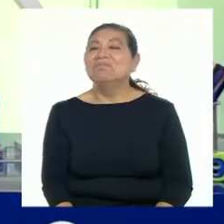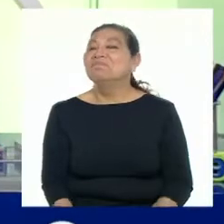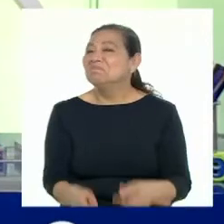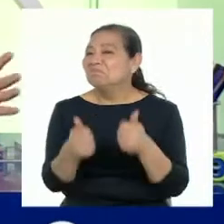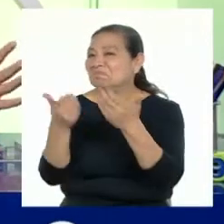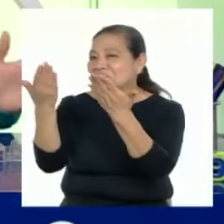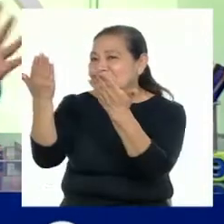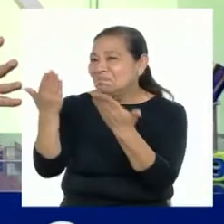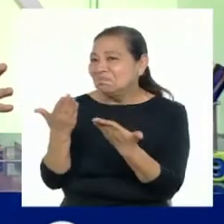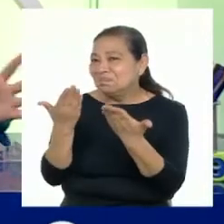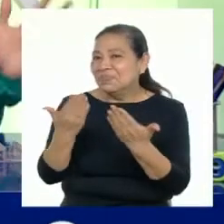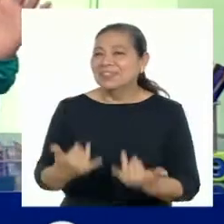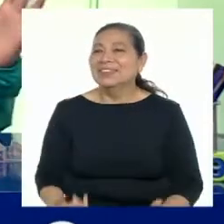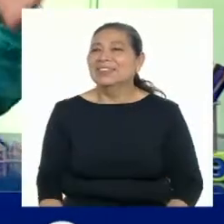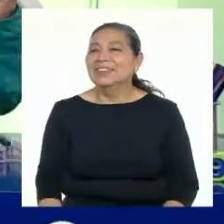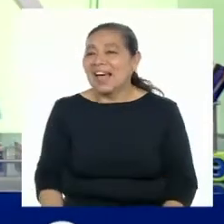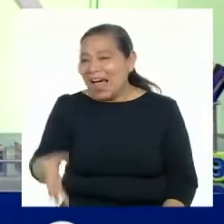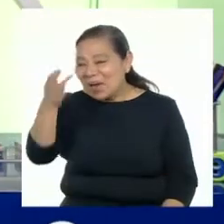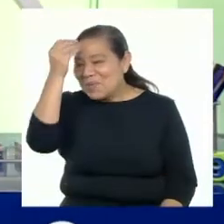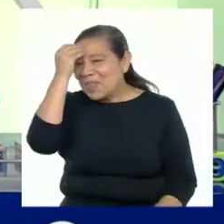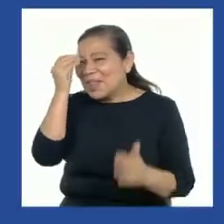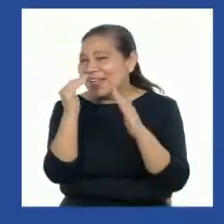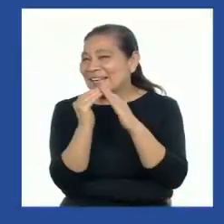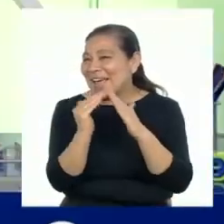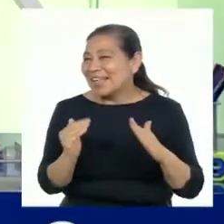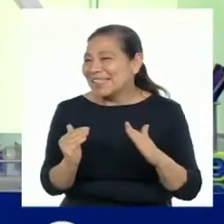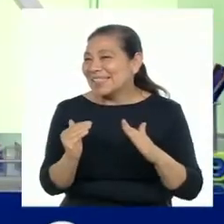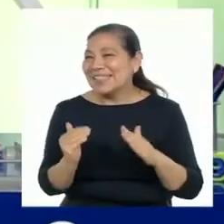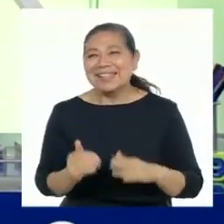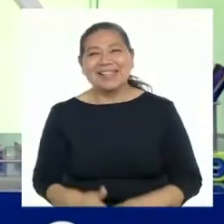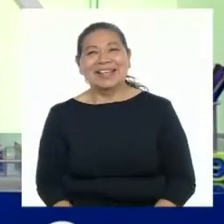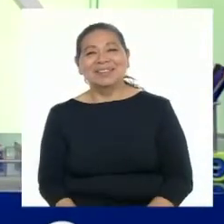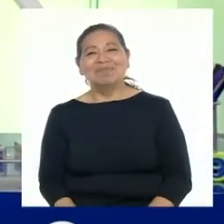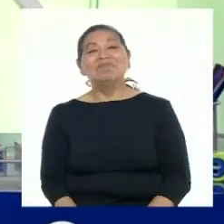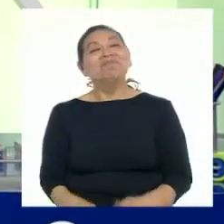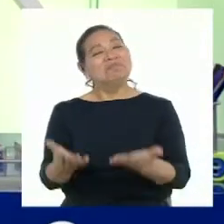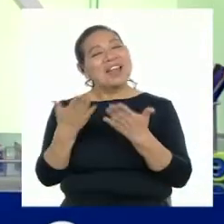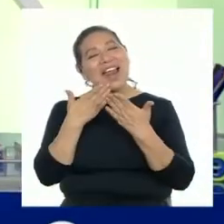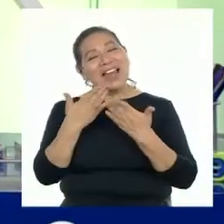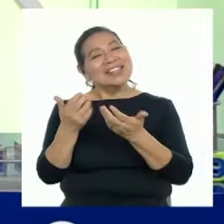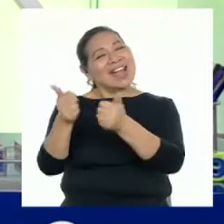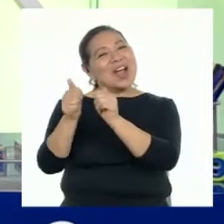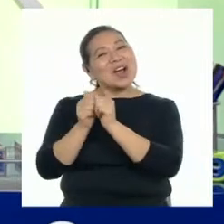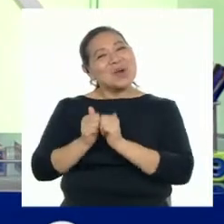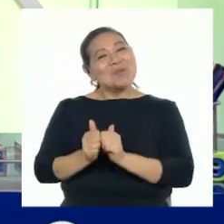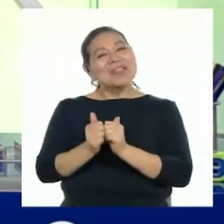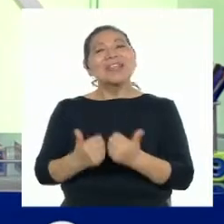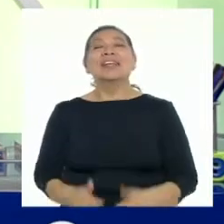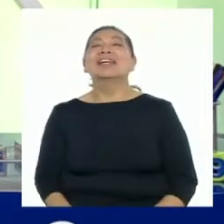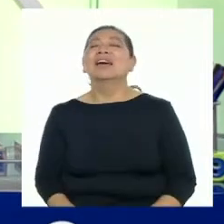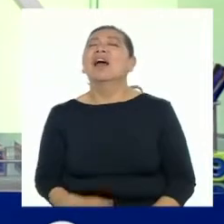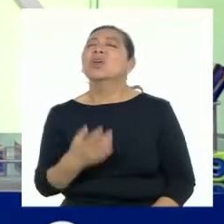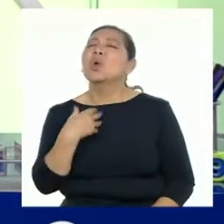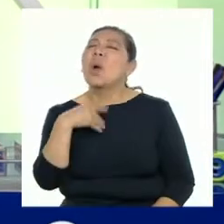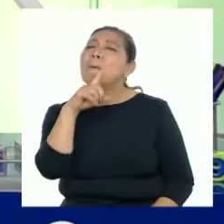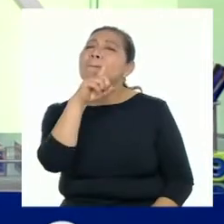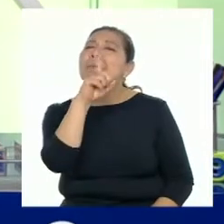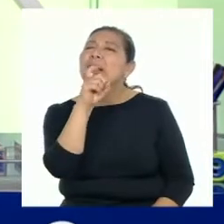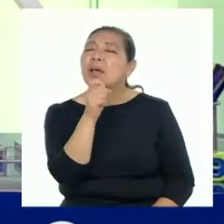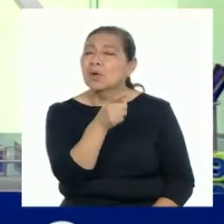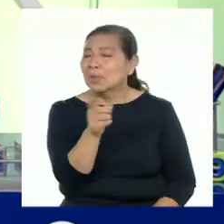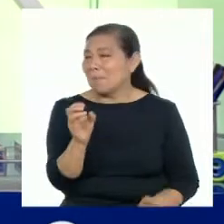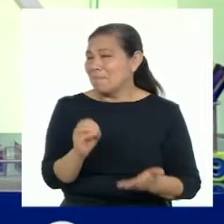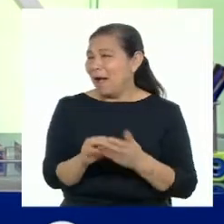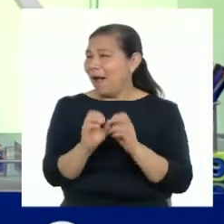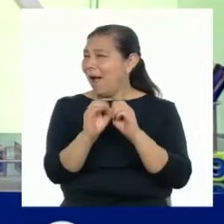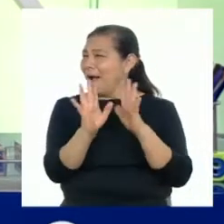Bienvenidas y bienvenidos a Aprenden Casa. Gracias por acompañarnos en este programa. Quería comentarles que tener